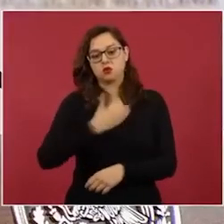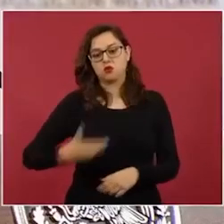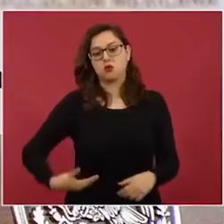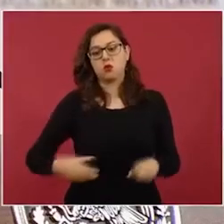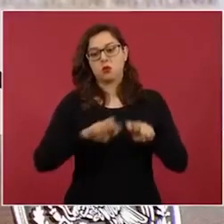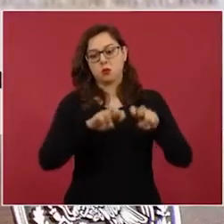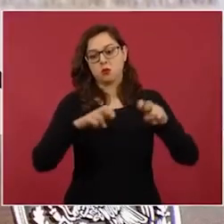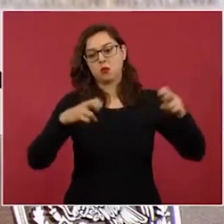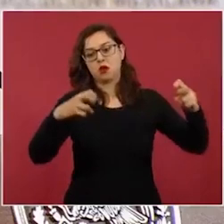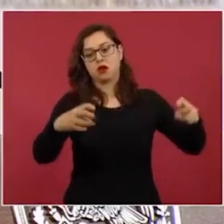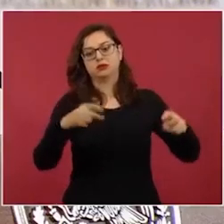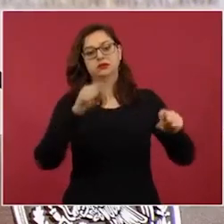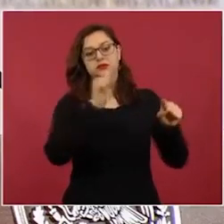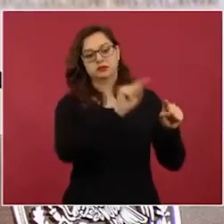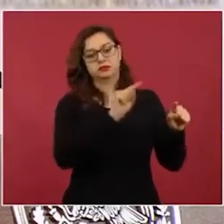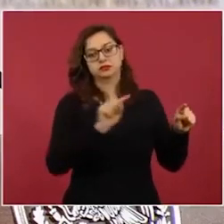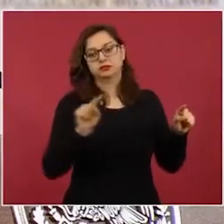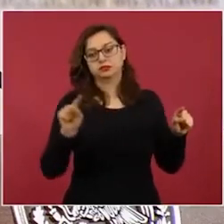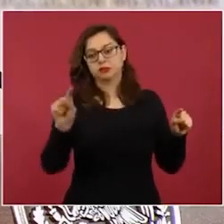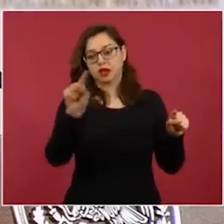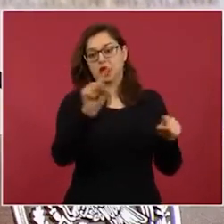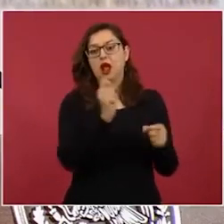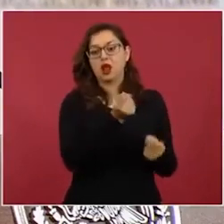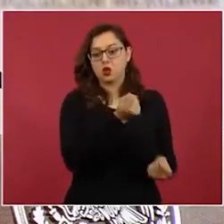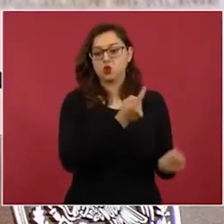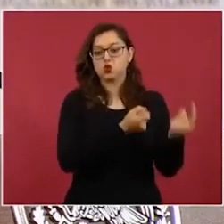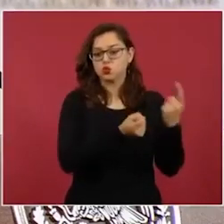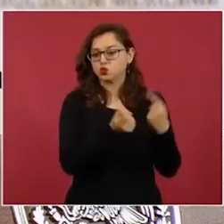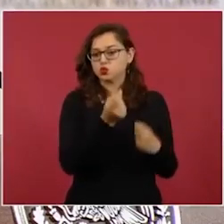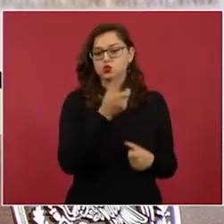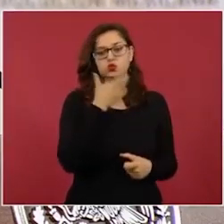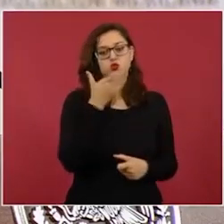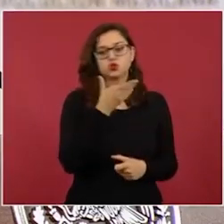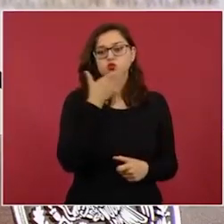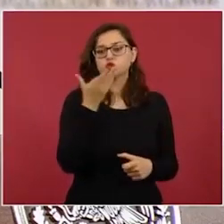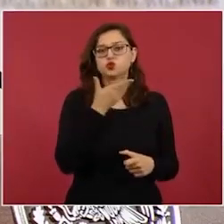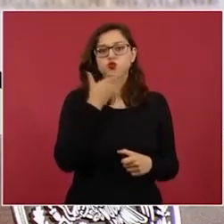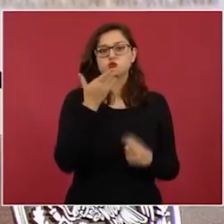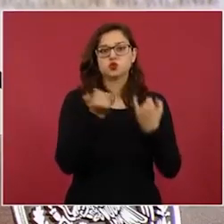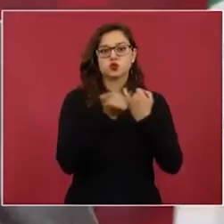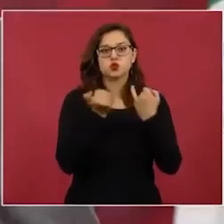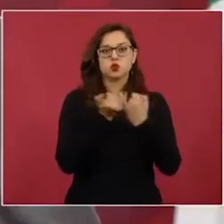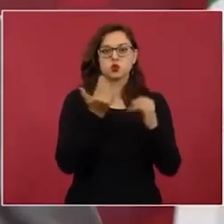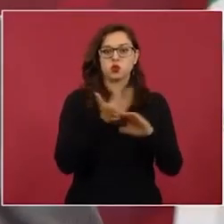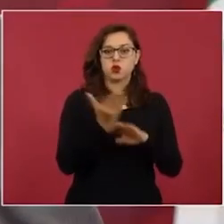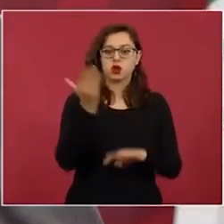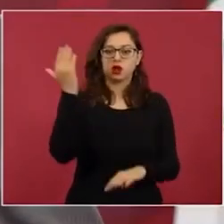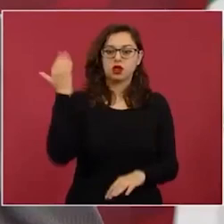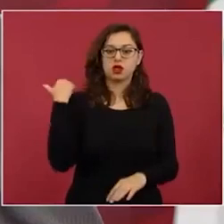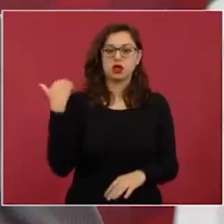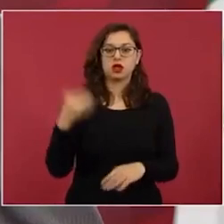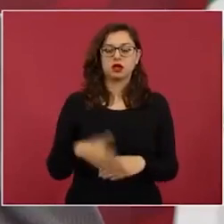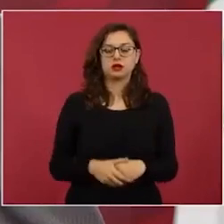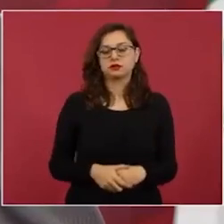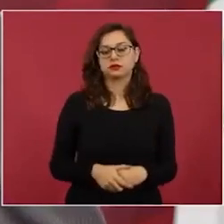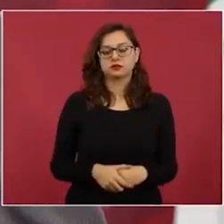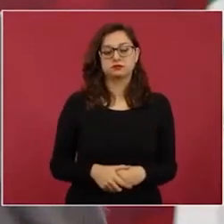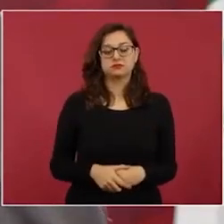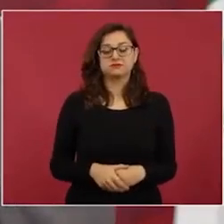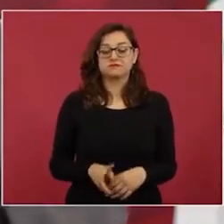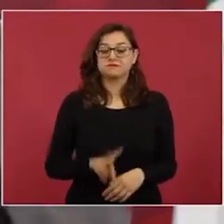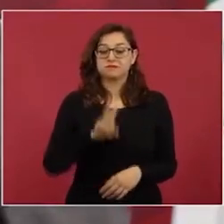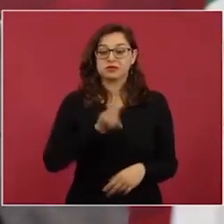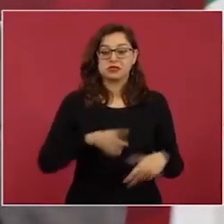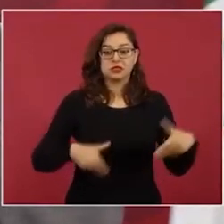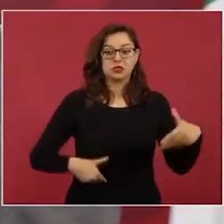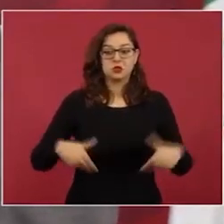que vienen también del antiguo régimen que están muy molestos